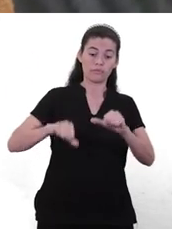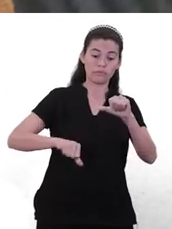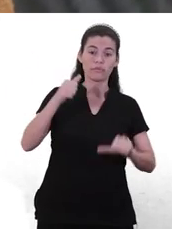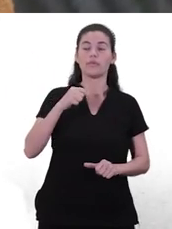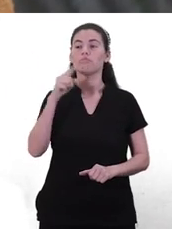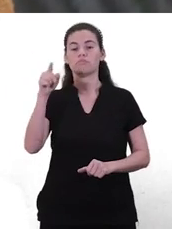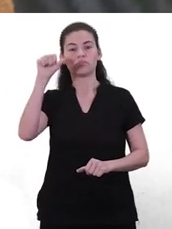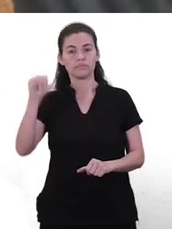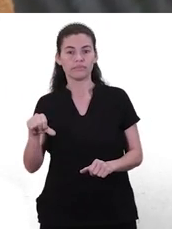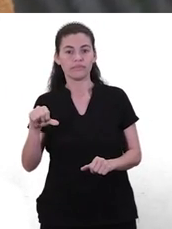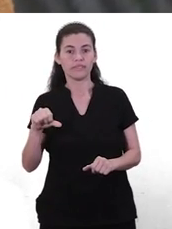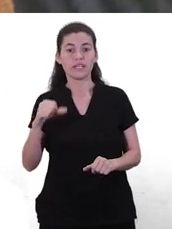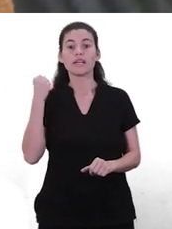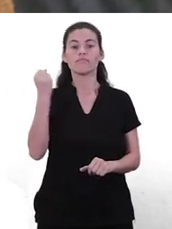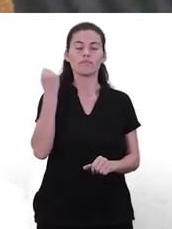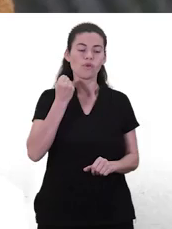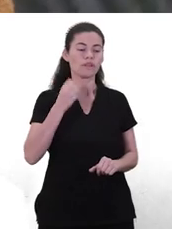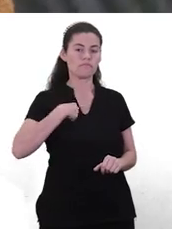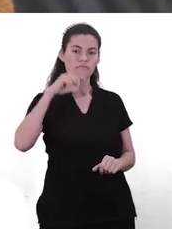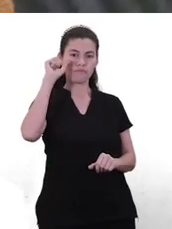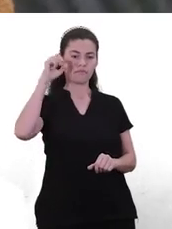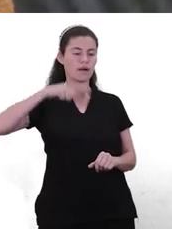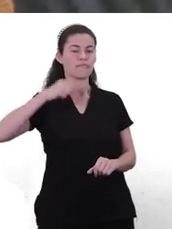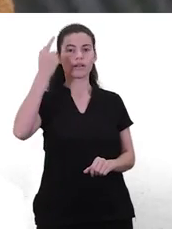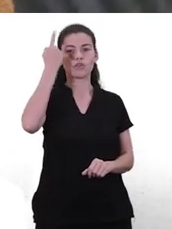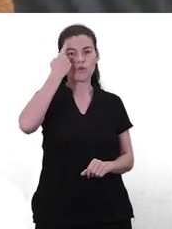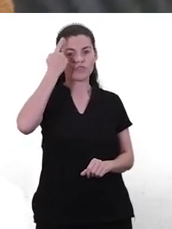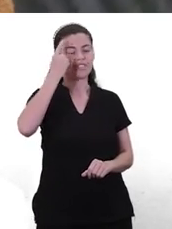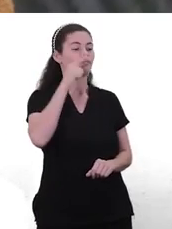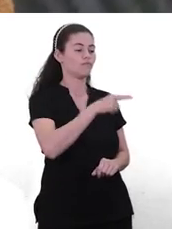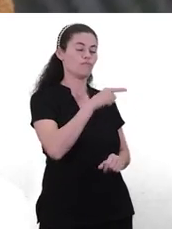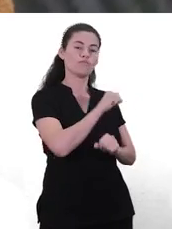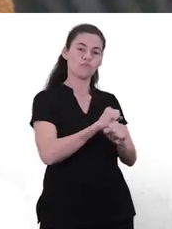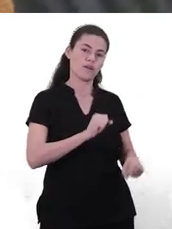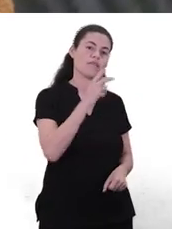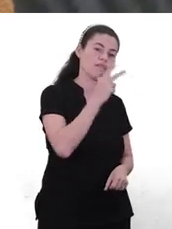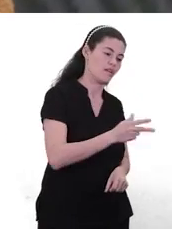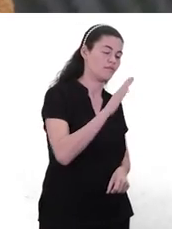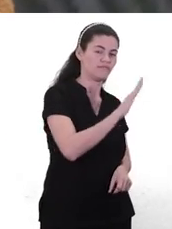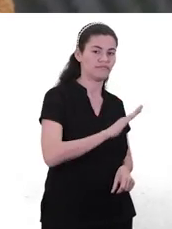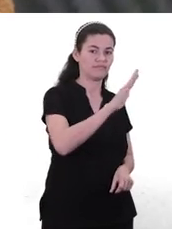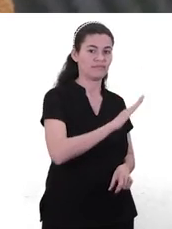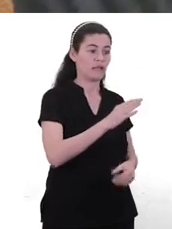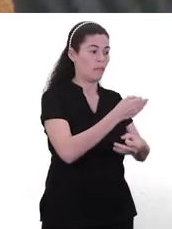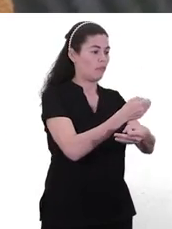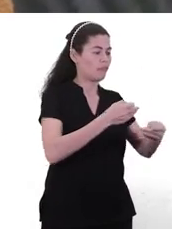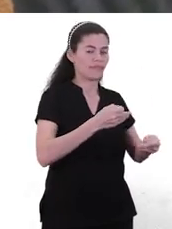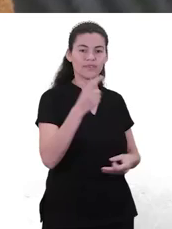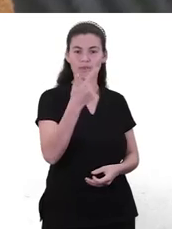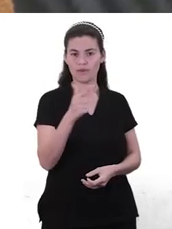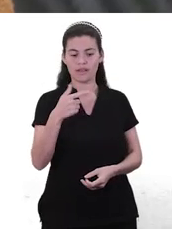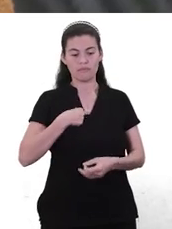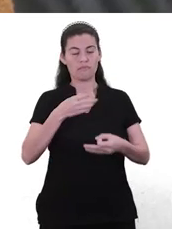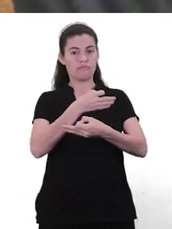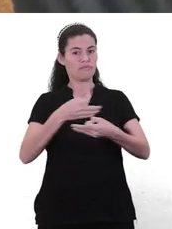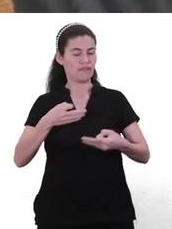padres dejemos que nuestros hijos se equivoquen y saquemos de la cabeza esta idea de que tienen que ser perfectos ellos y nosotros, porque nosotros también